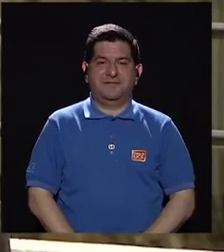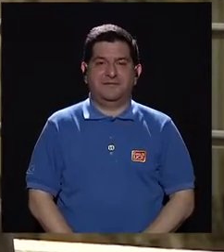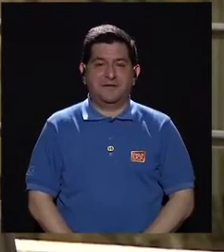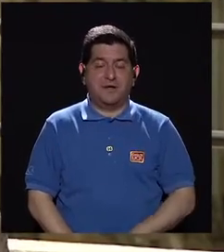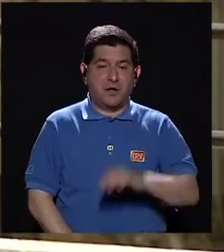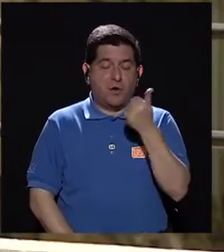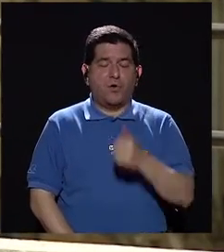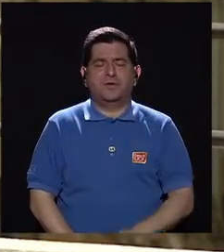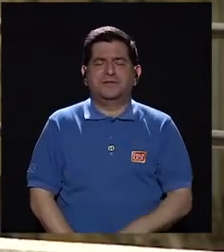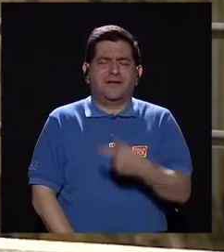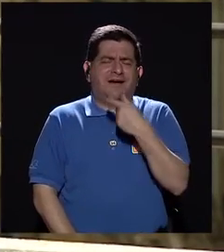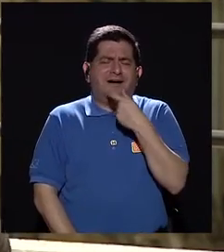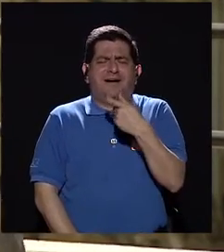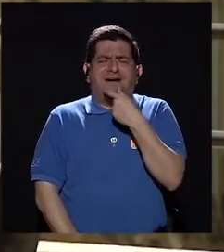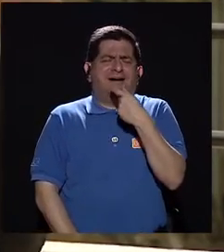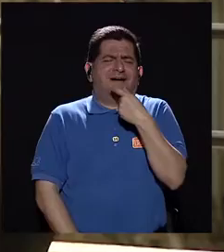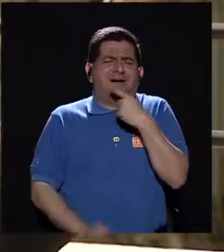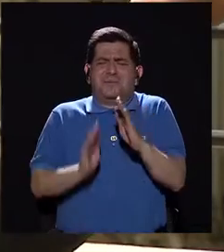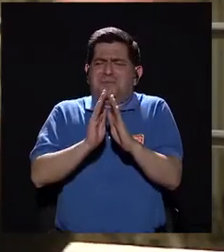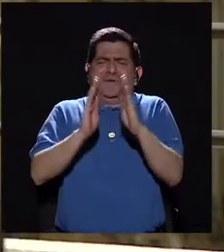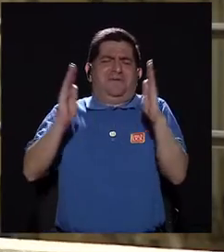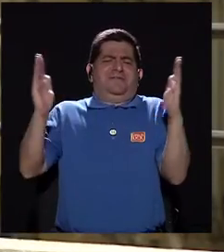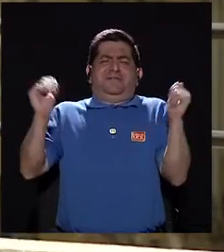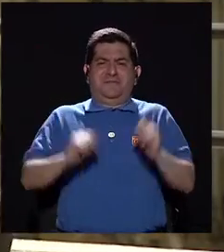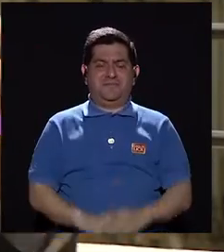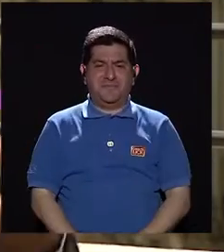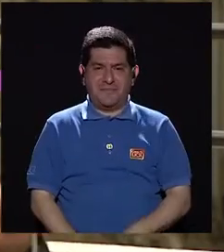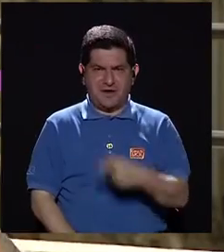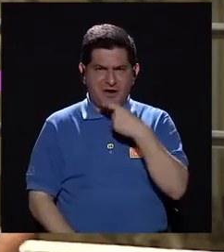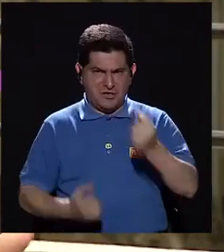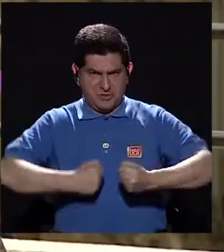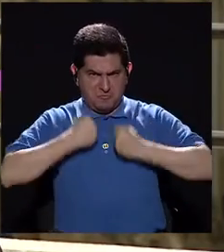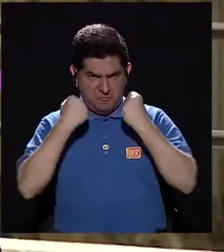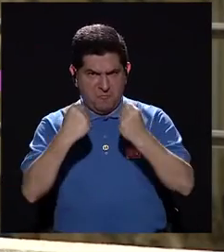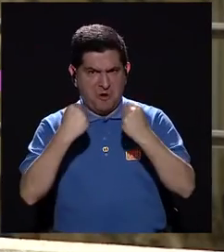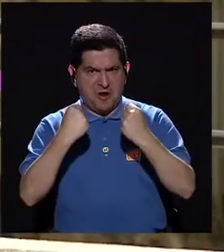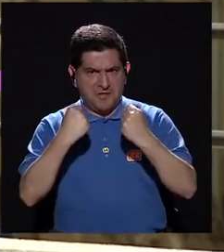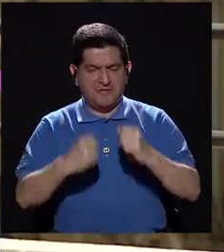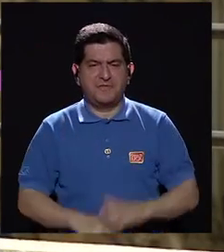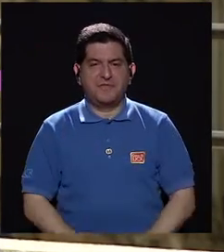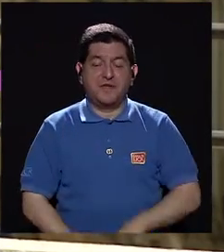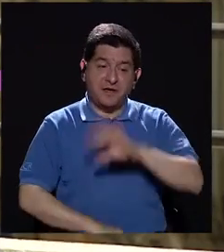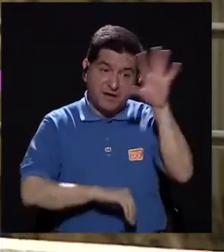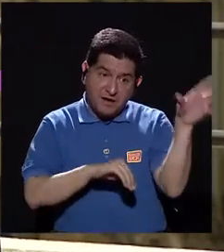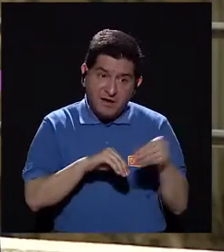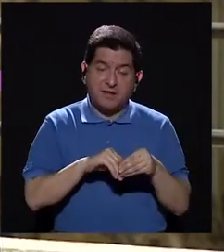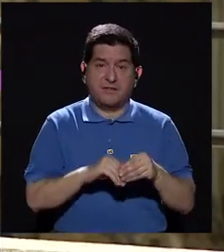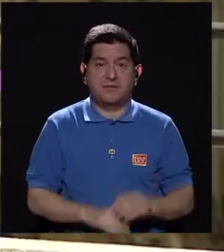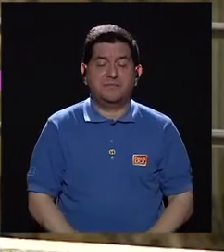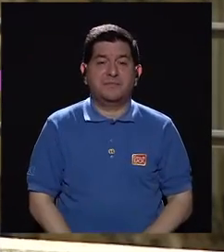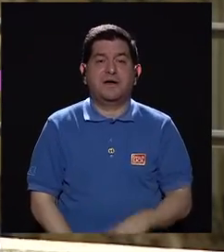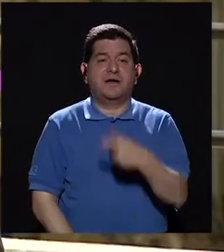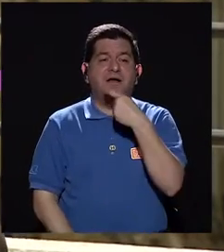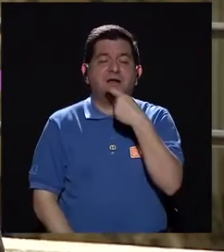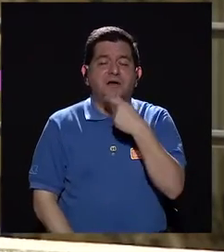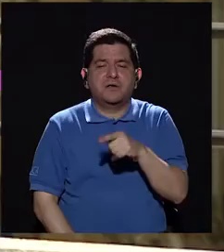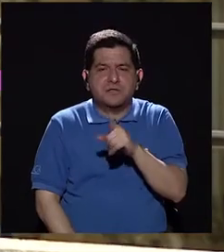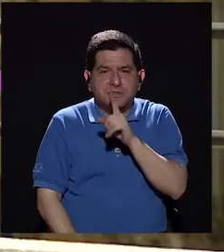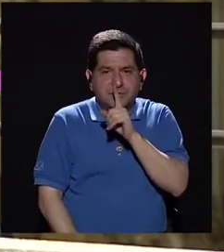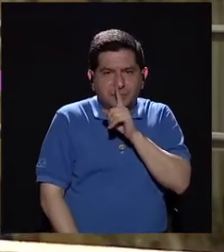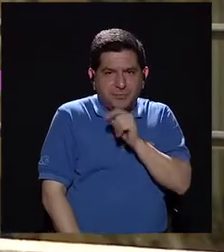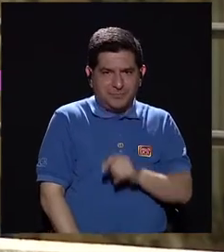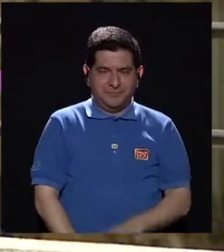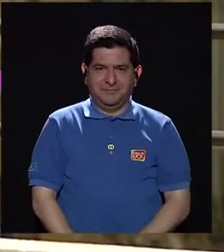Está la risa desbordante, que es, o que es una risa fuerte. Además, está la risa